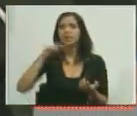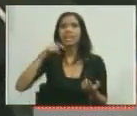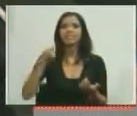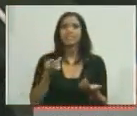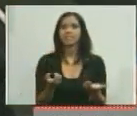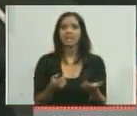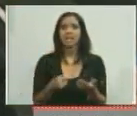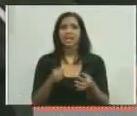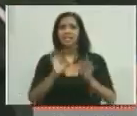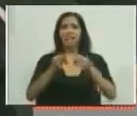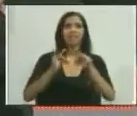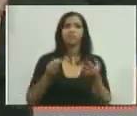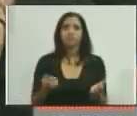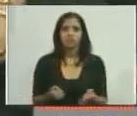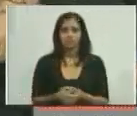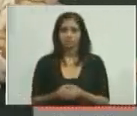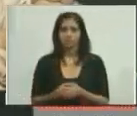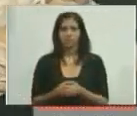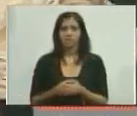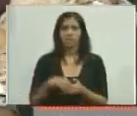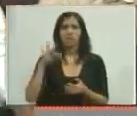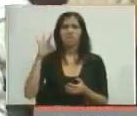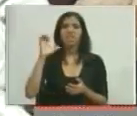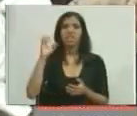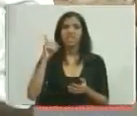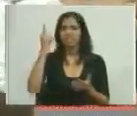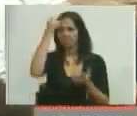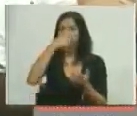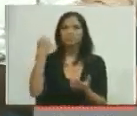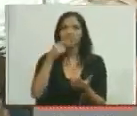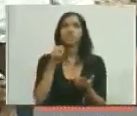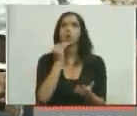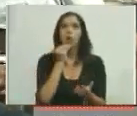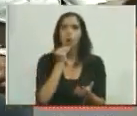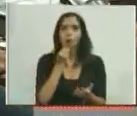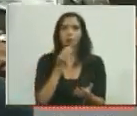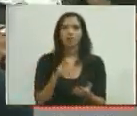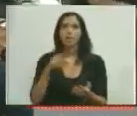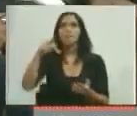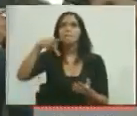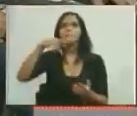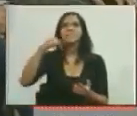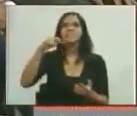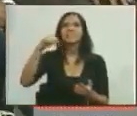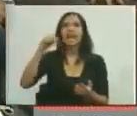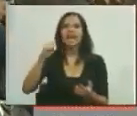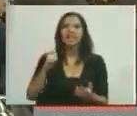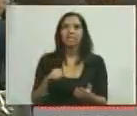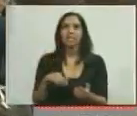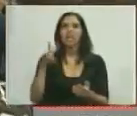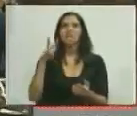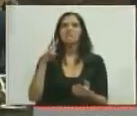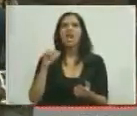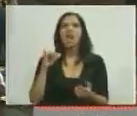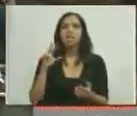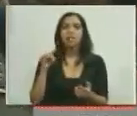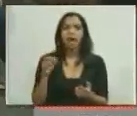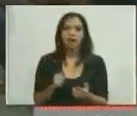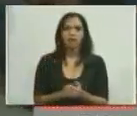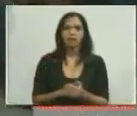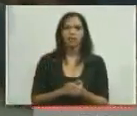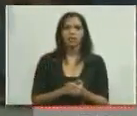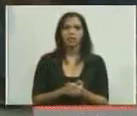Traductores. Freddy da la cara donde sea. Y los jóvenes de Piñate da la cara donde sea. Bielma da la cara donde sea. García